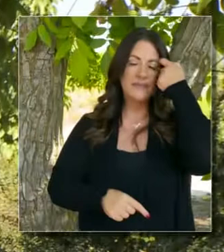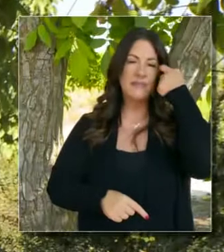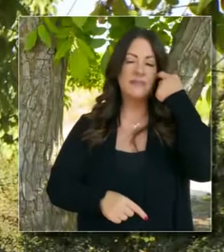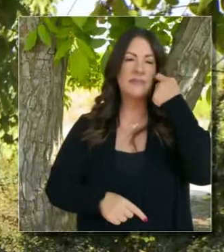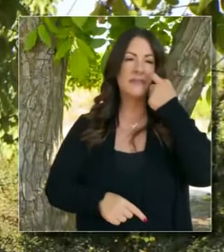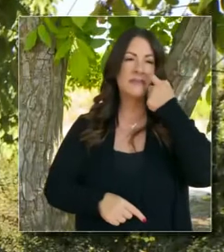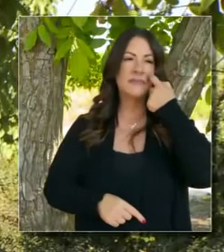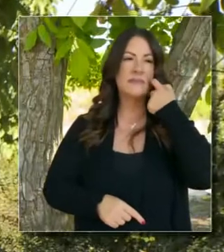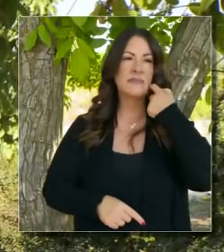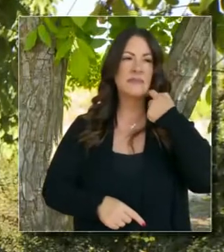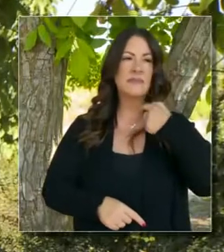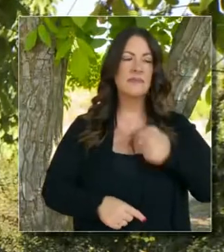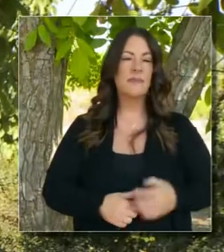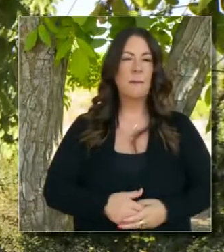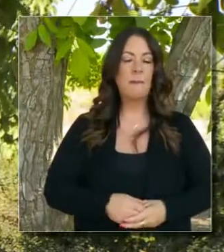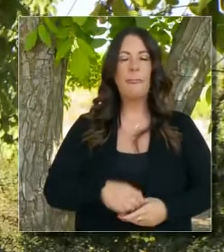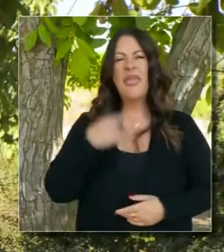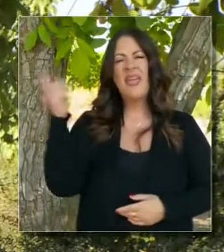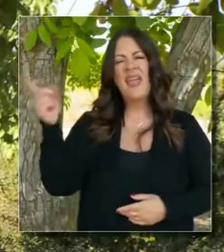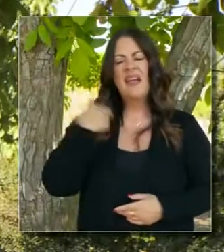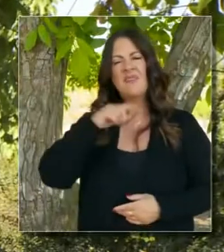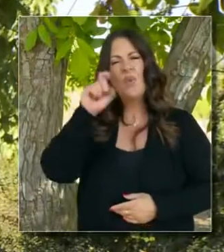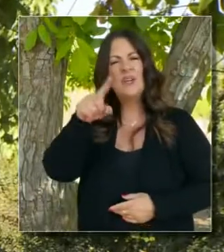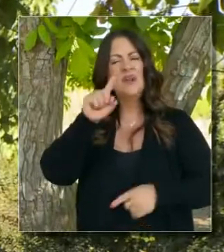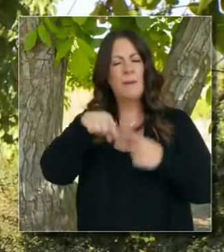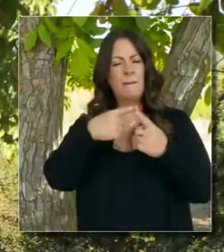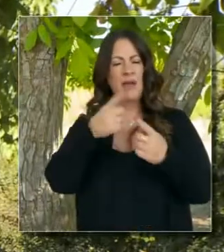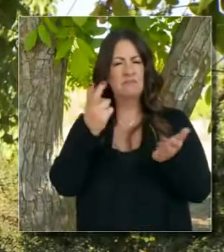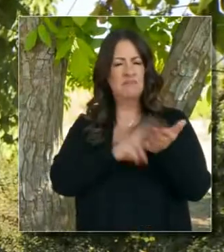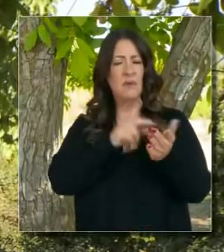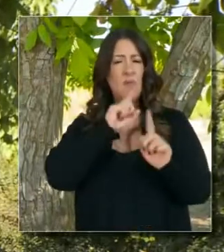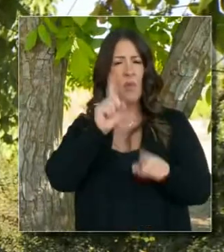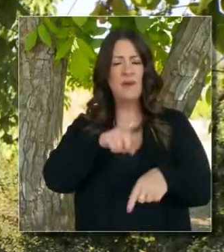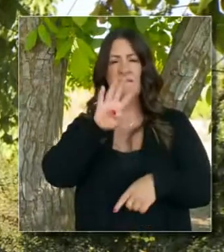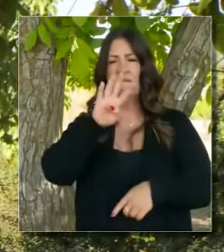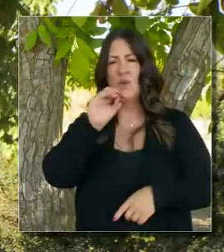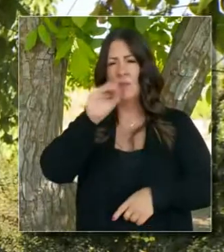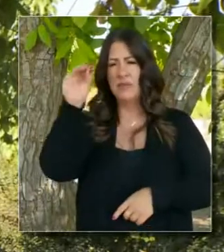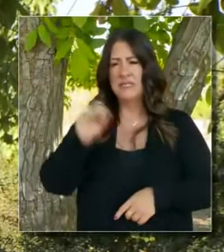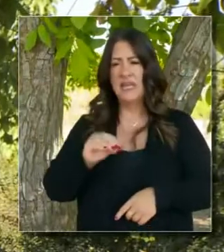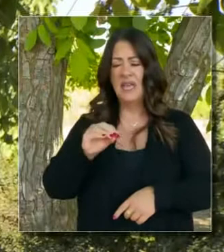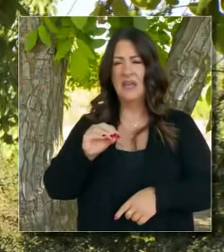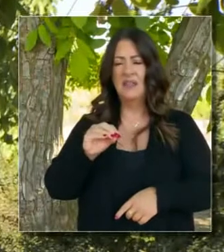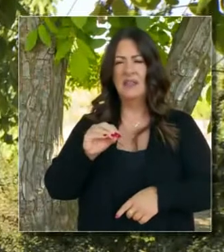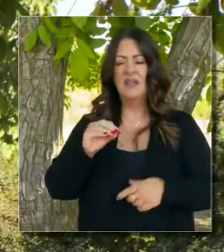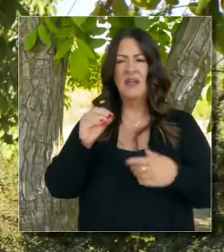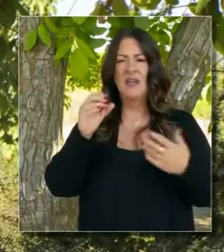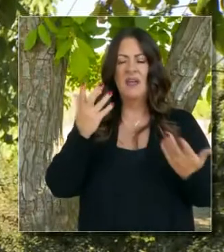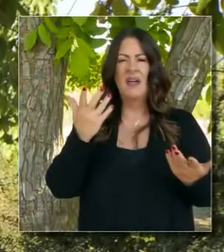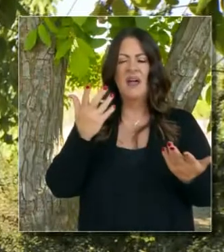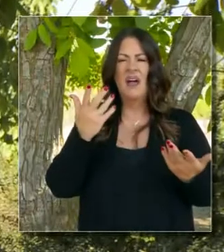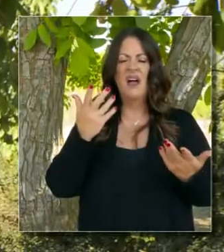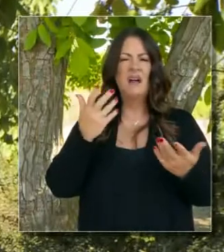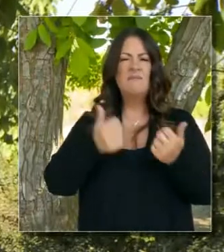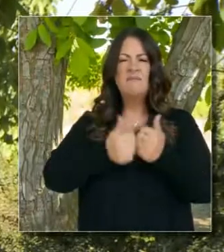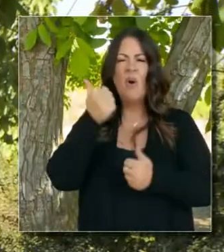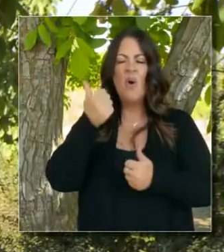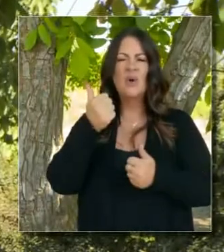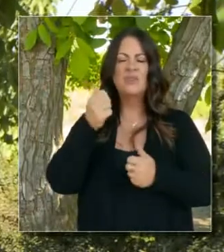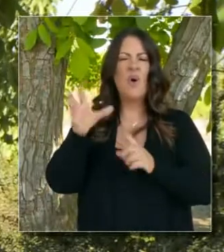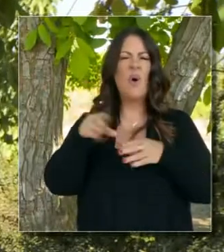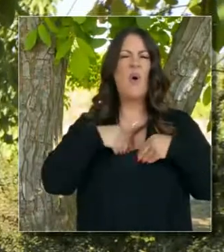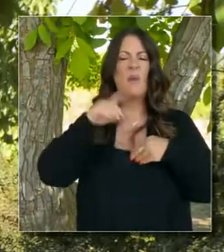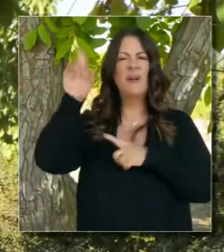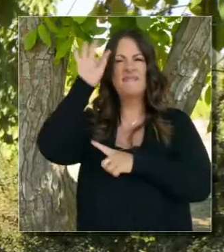periódico San José Macri News, hace una pregunta. Dice que el 47% ya el gobierno